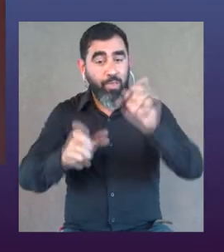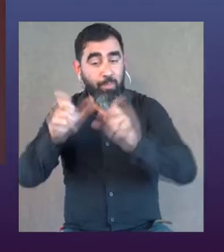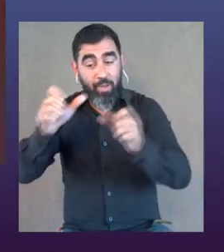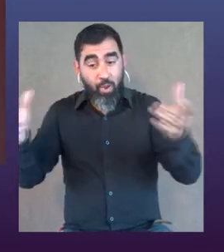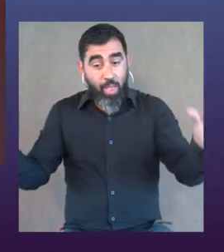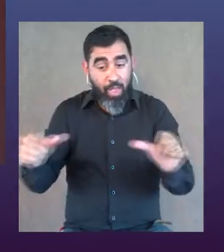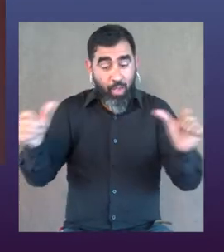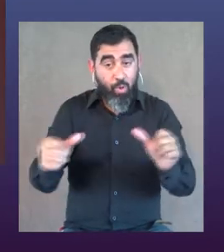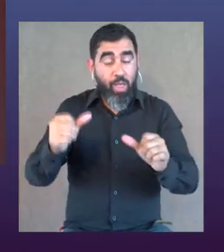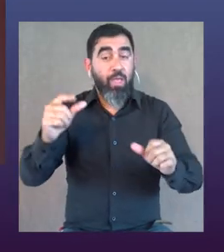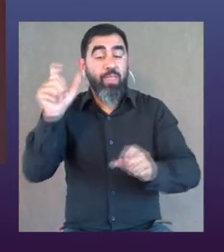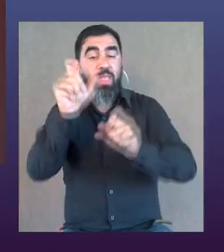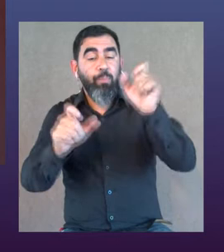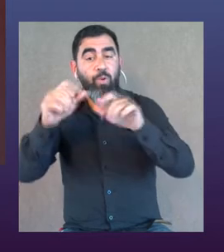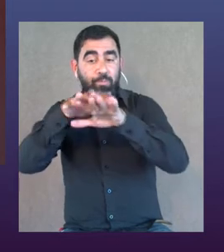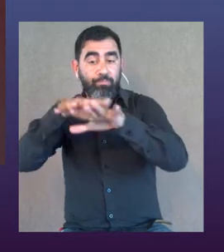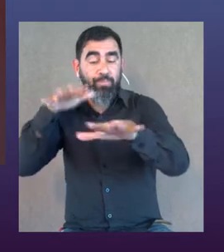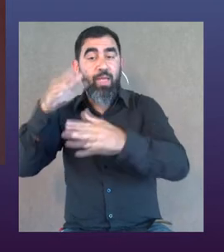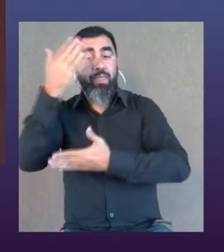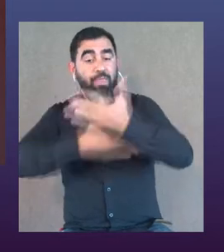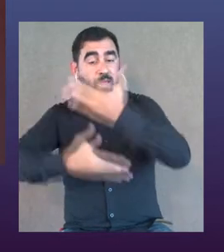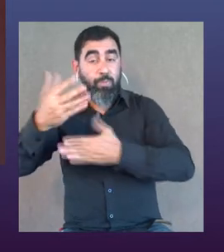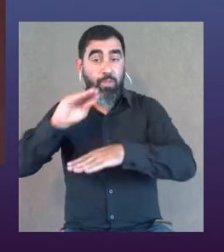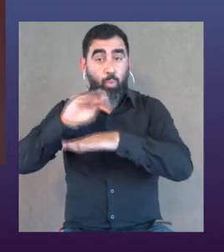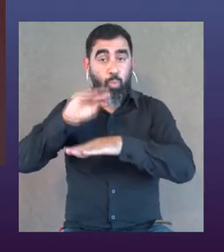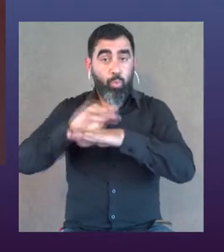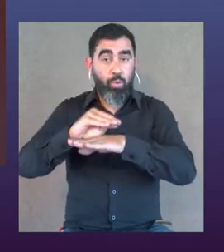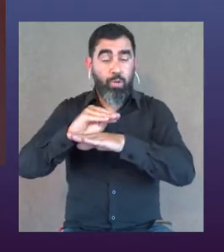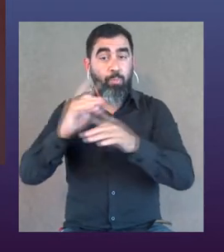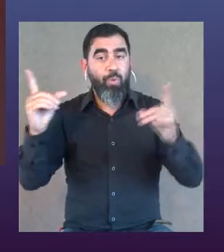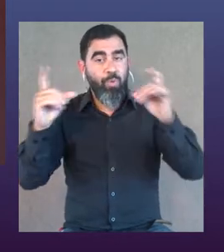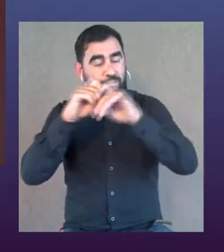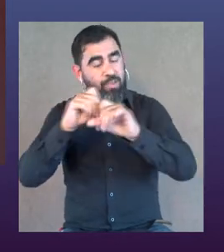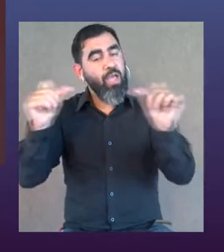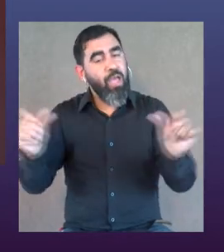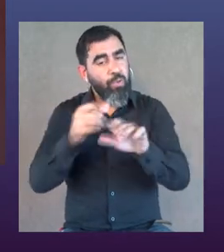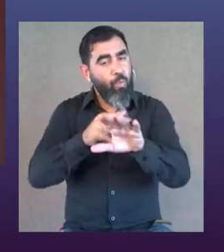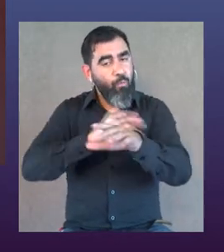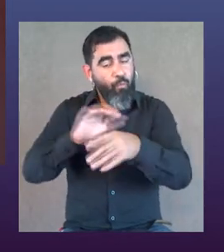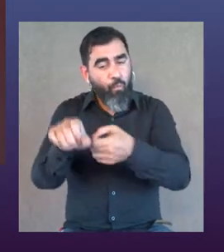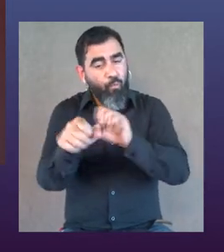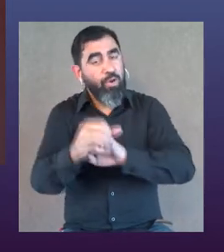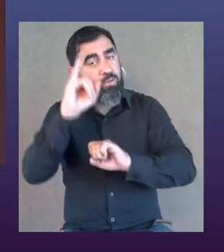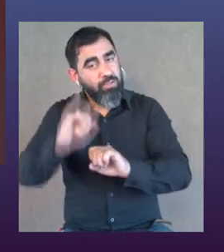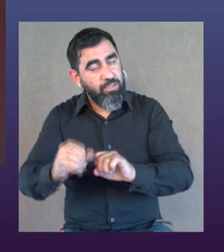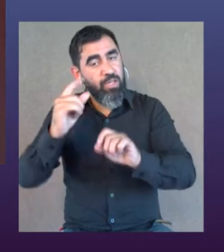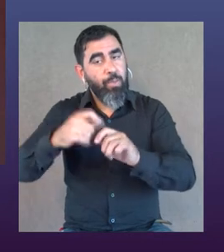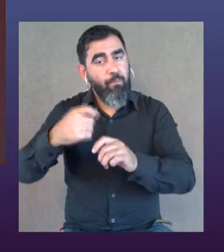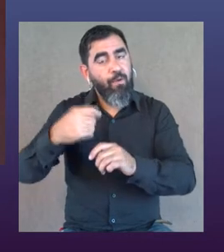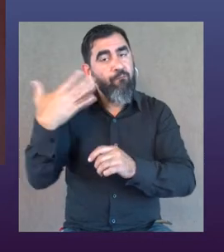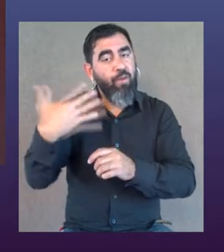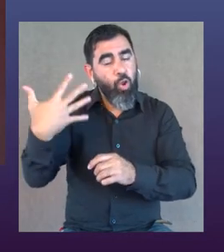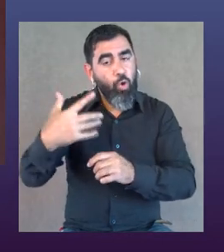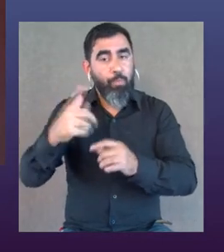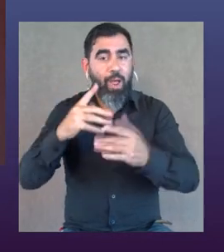participación activa de los espectadores con discapacidad en la cultura. Se está haciendo un esfuerzo muy grande. Es verdad que hay una política de precios